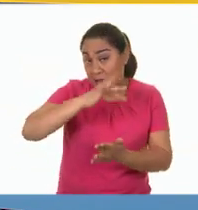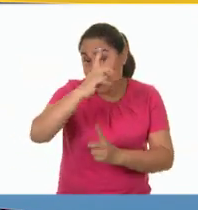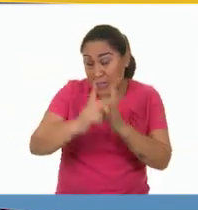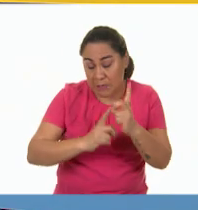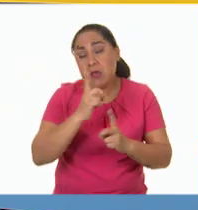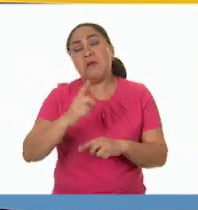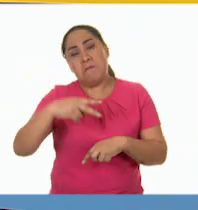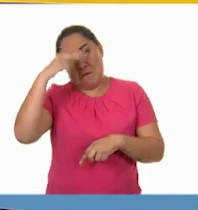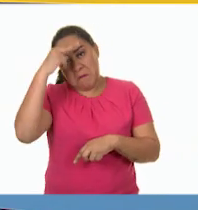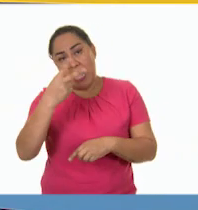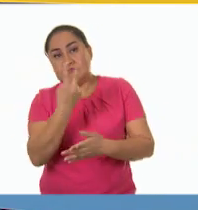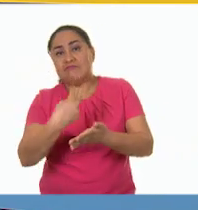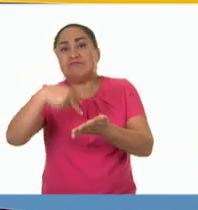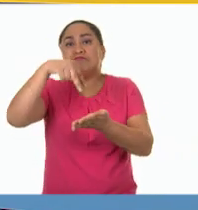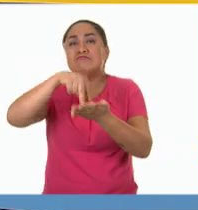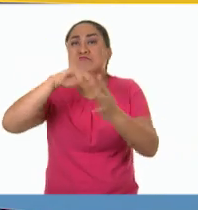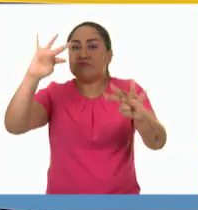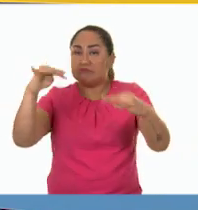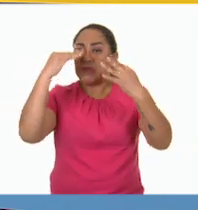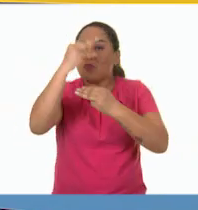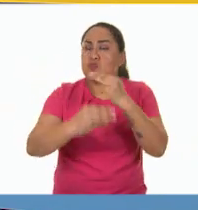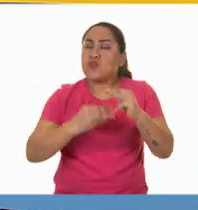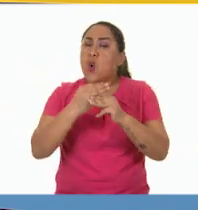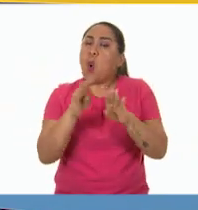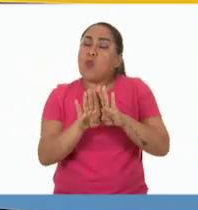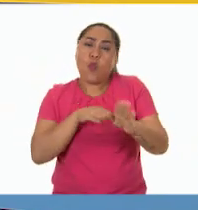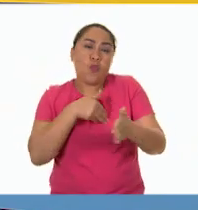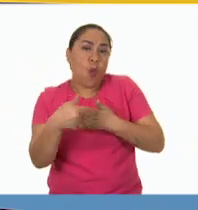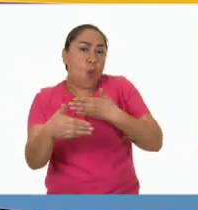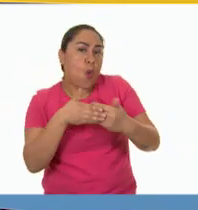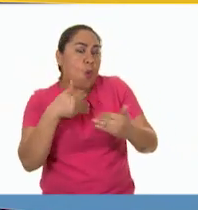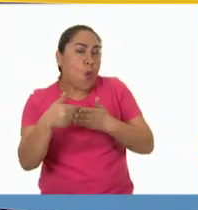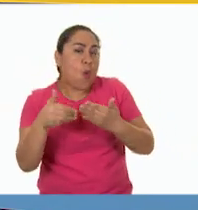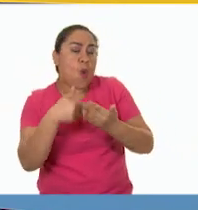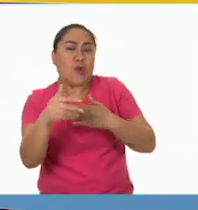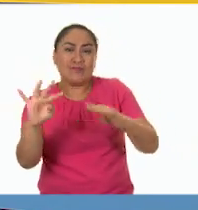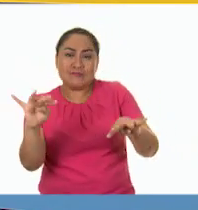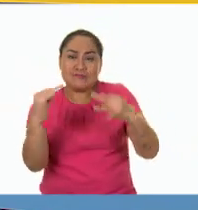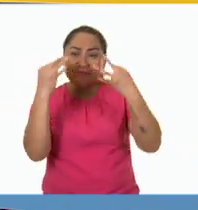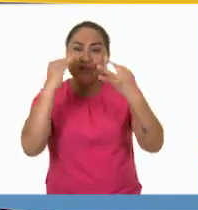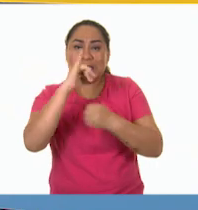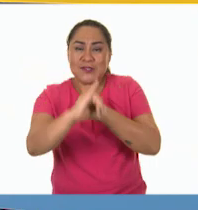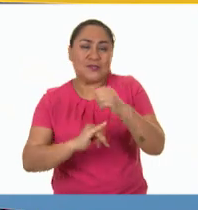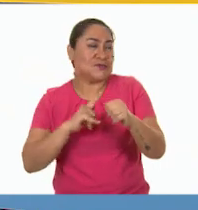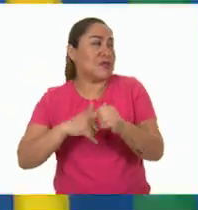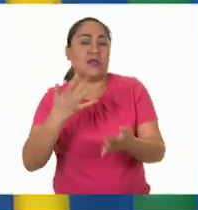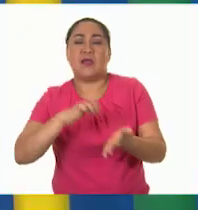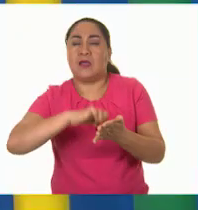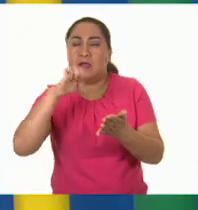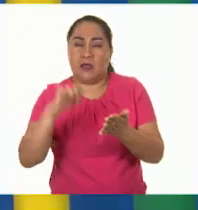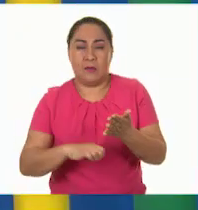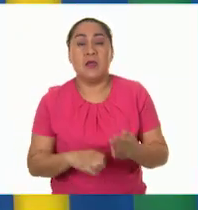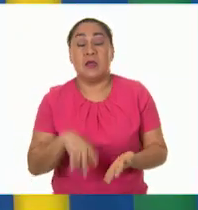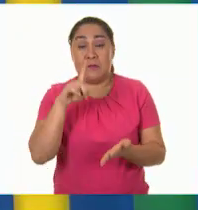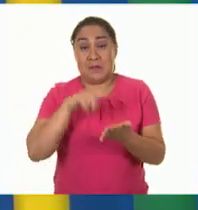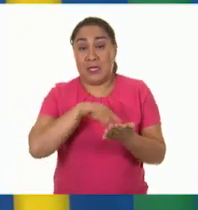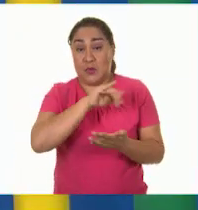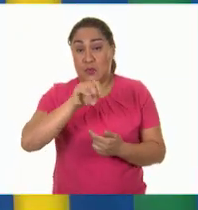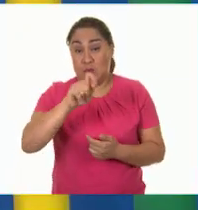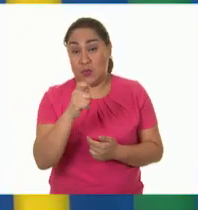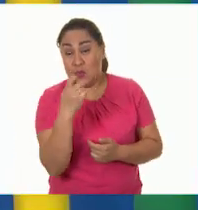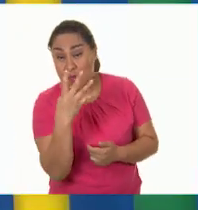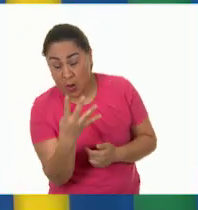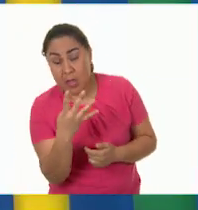se presentaba ante el mundo como una parte moderna de la comunidad internacional. Por ejemplo, en 1924